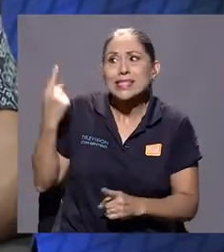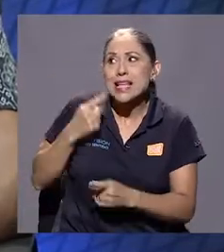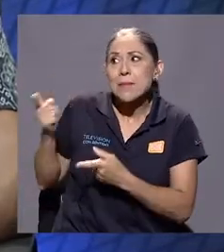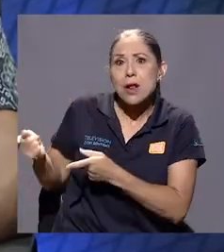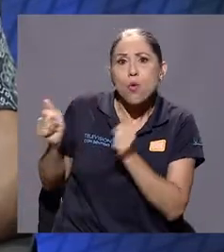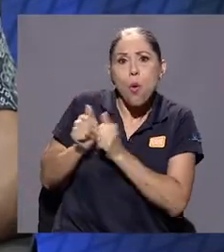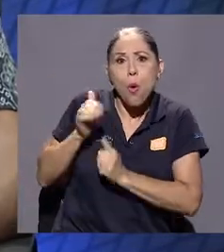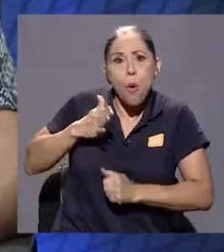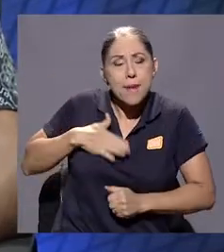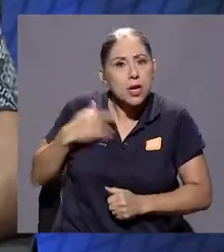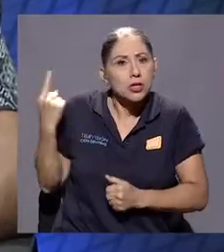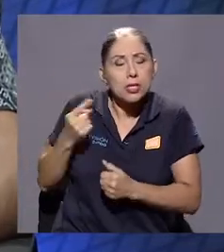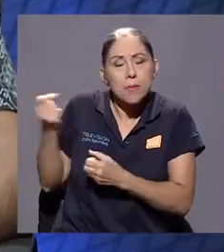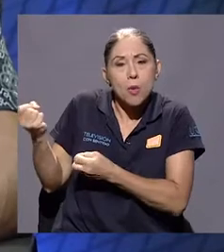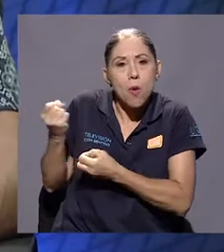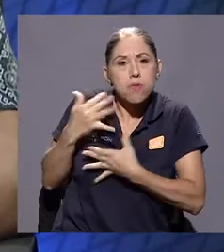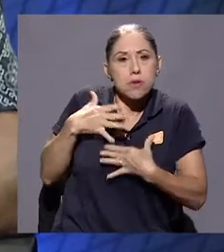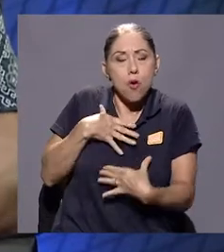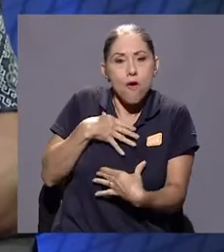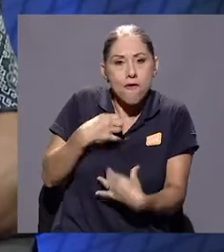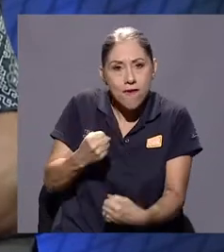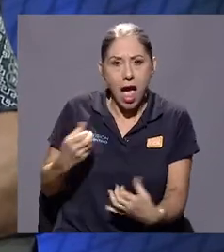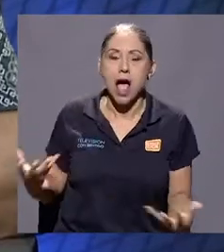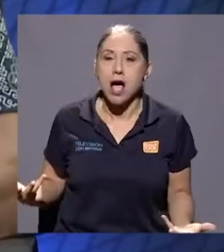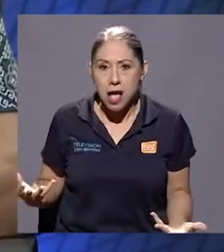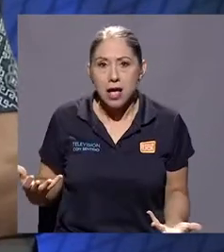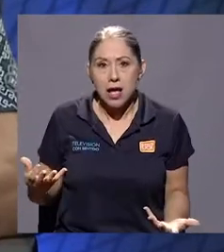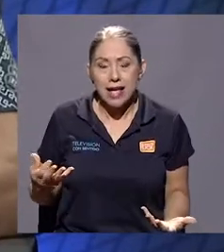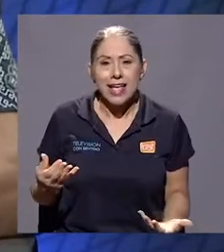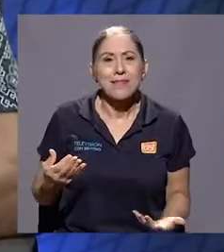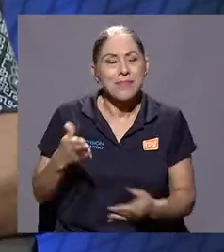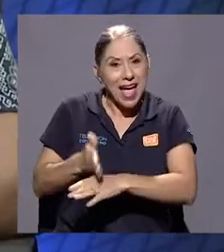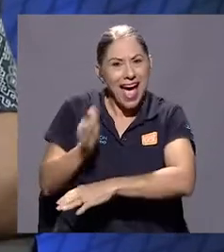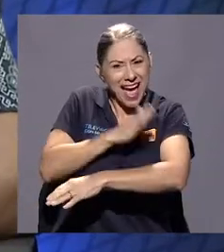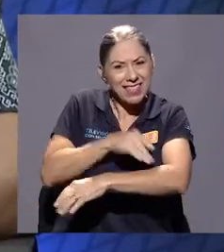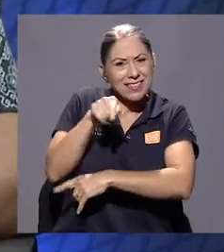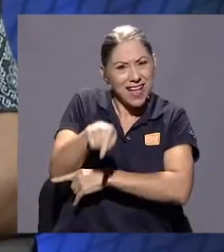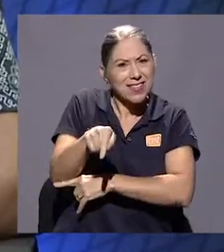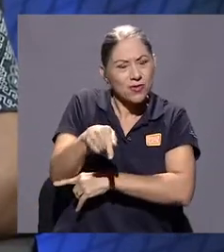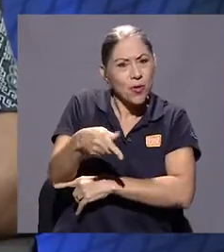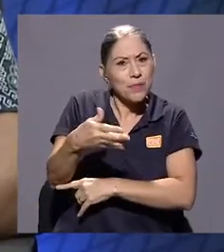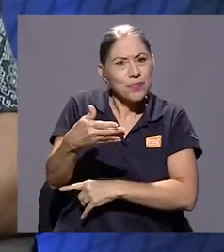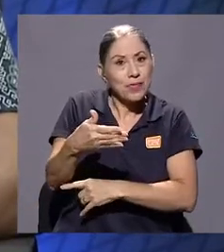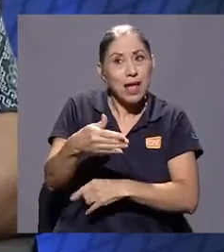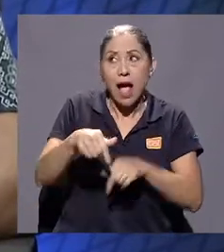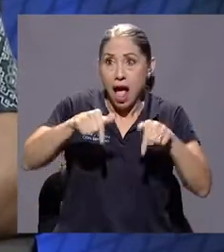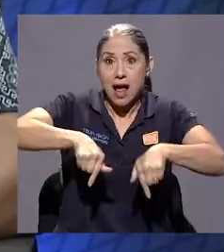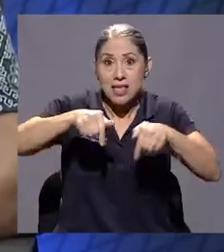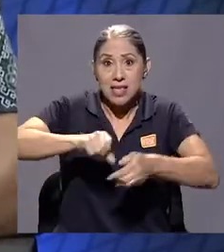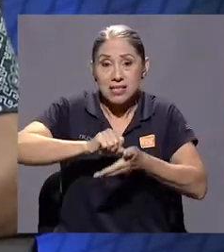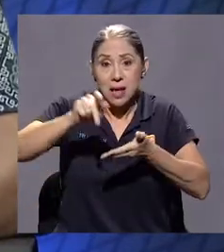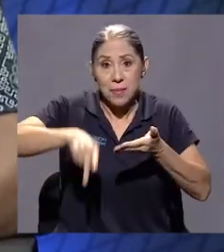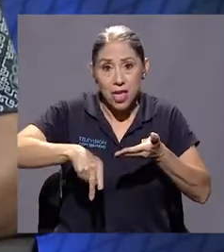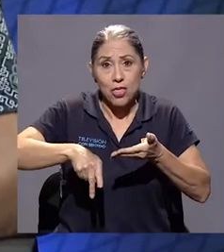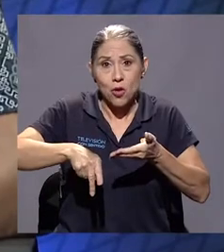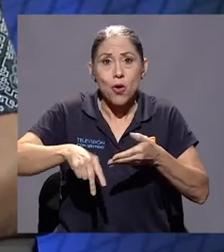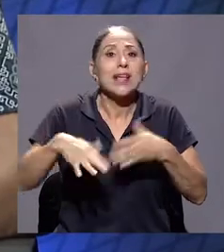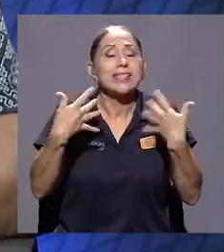siempre conmigo, que me generaba mucha confianza. Y estuvimos haciendo antes de esto, cuando estábamos aquí en San Pedro,